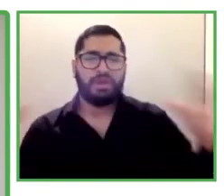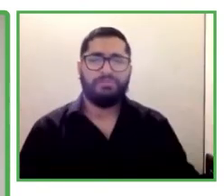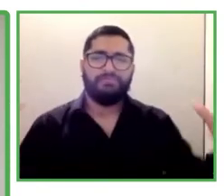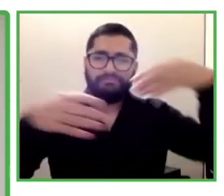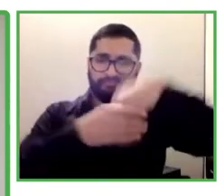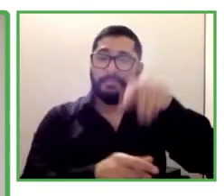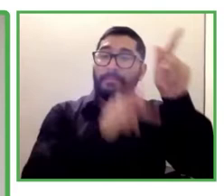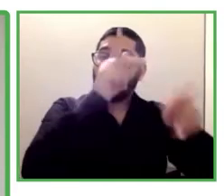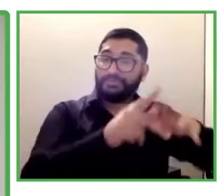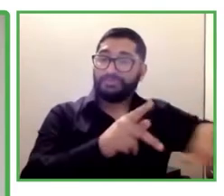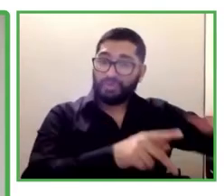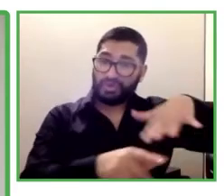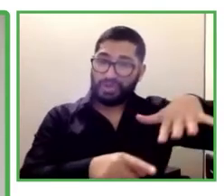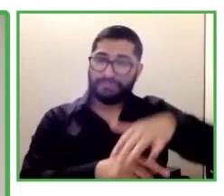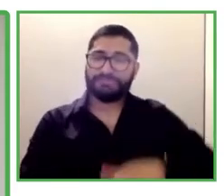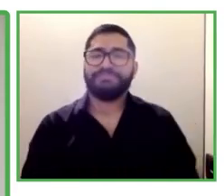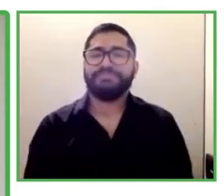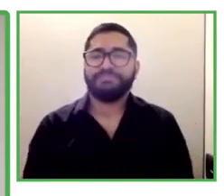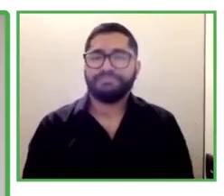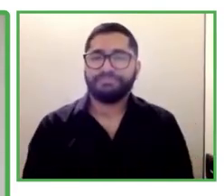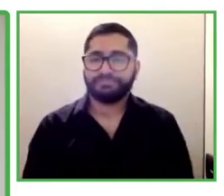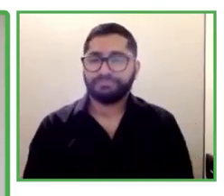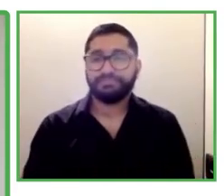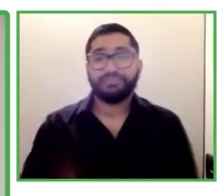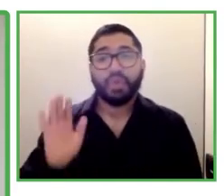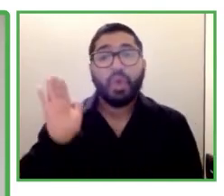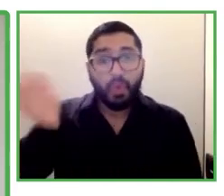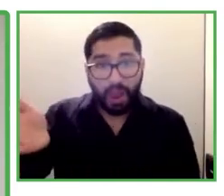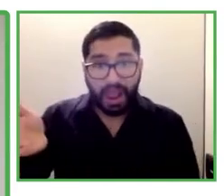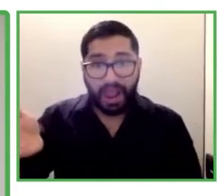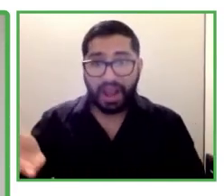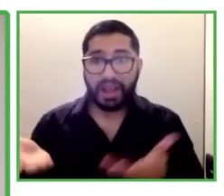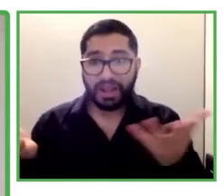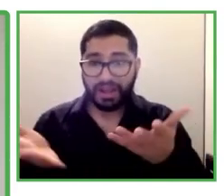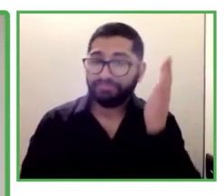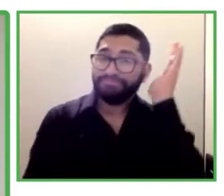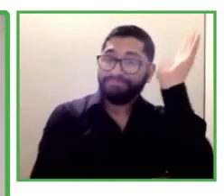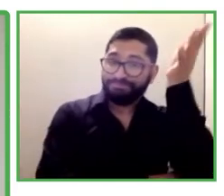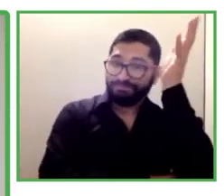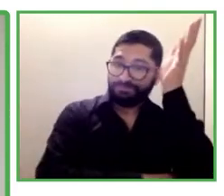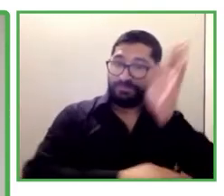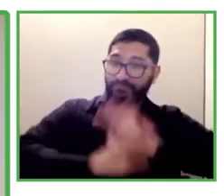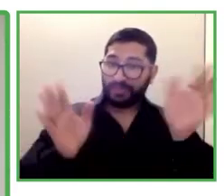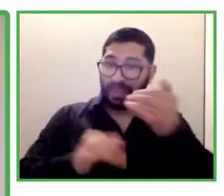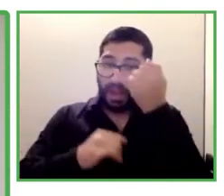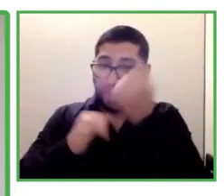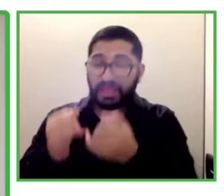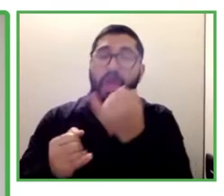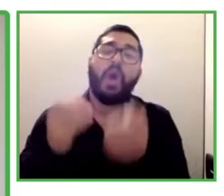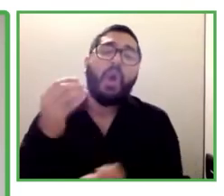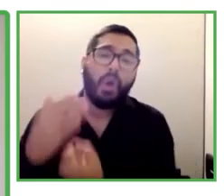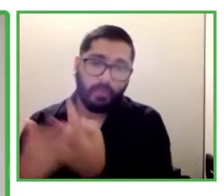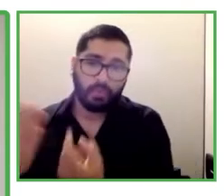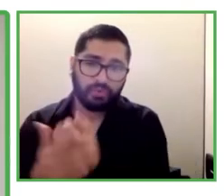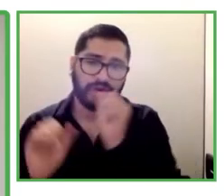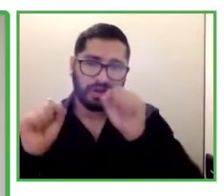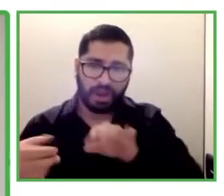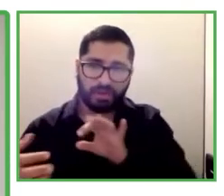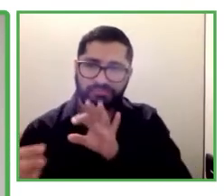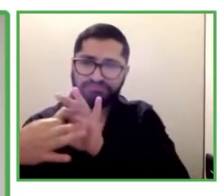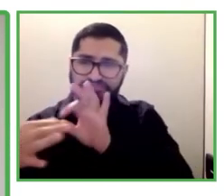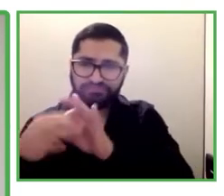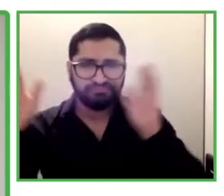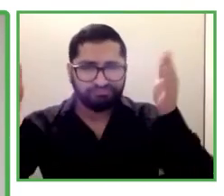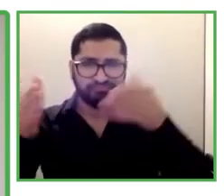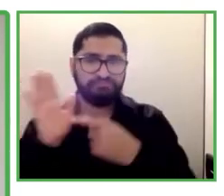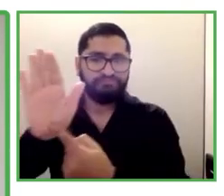Después de estas presentaciones vamos a tener la oportunidad de conectarnos en vivo con nuestros speakers en diferentes sesiones de